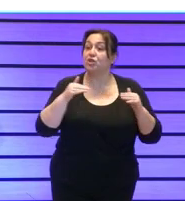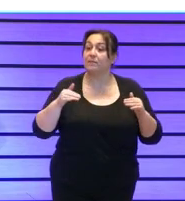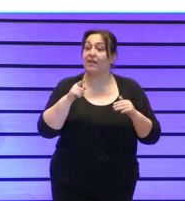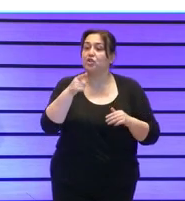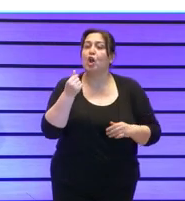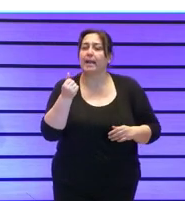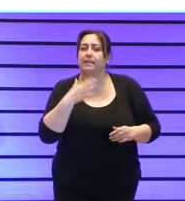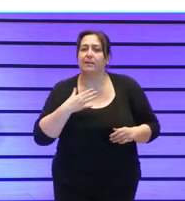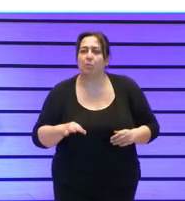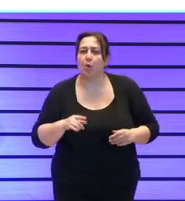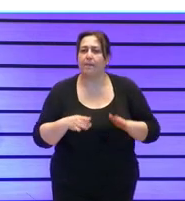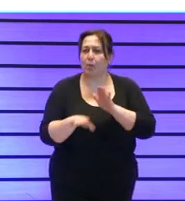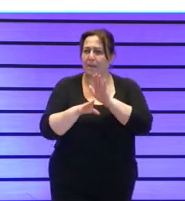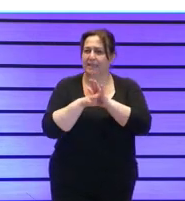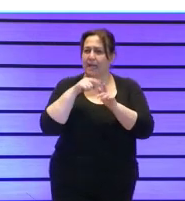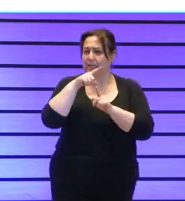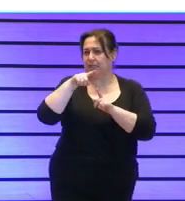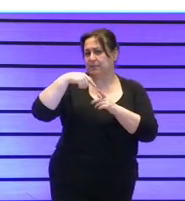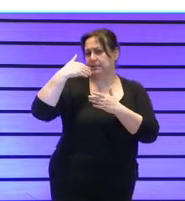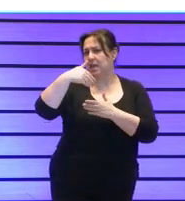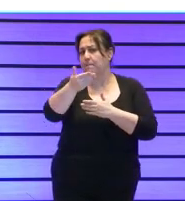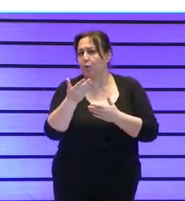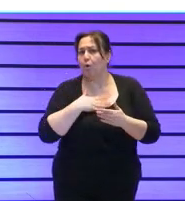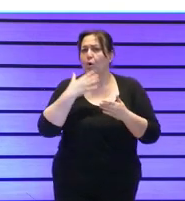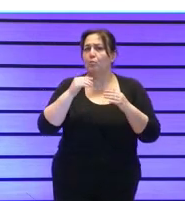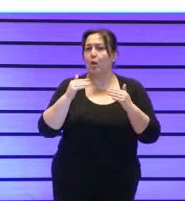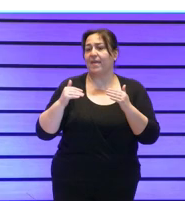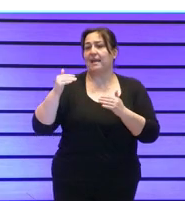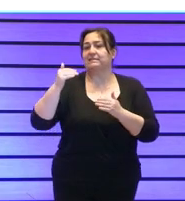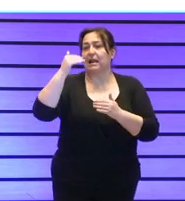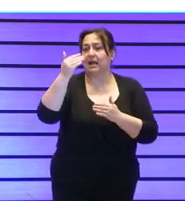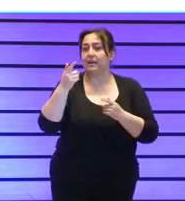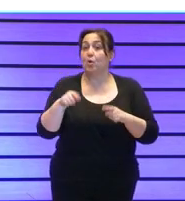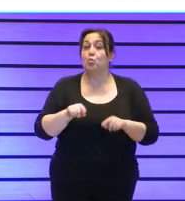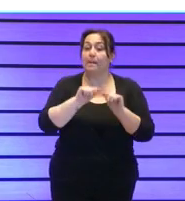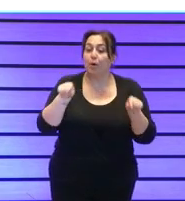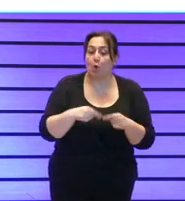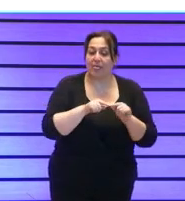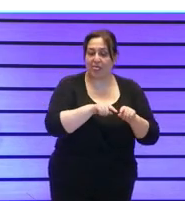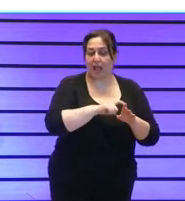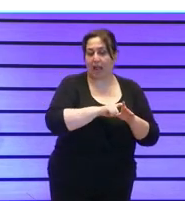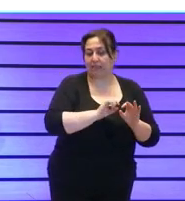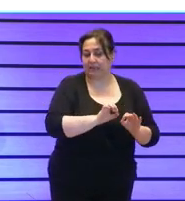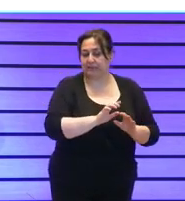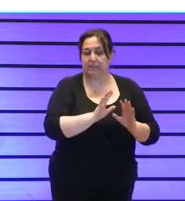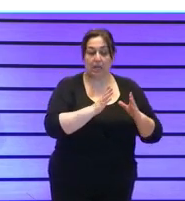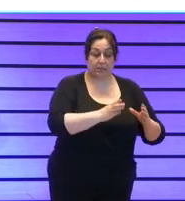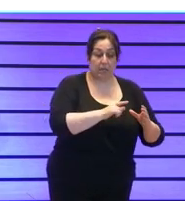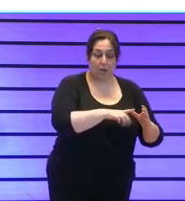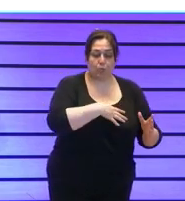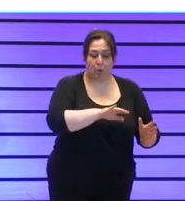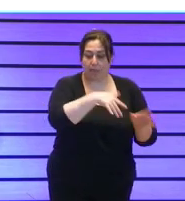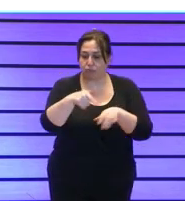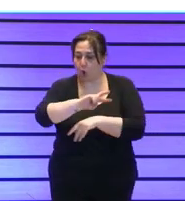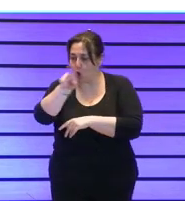esto lo podemos mantener en un tiempo esto lo podemos escalar lo que hacemos en una provincia muy concreta con unas características muy concretas lo podemos